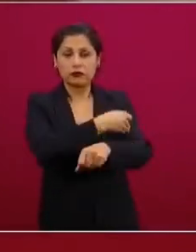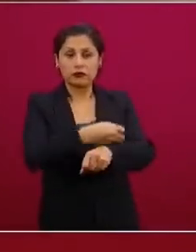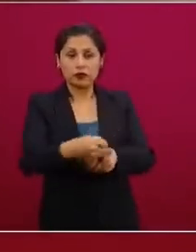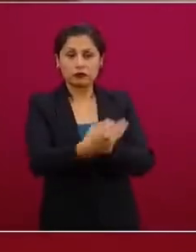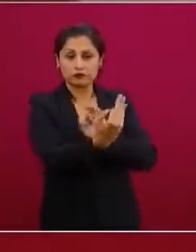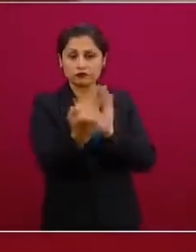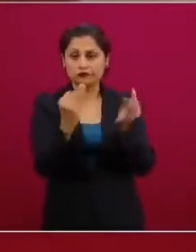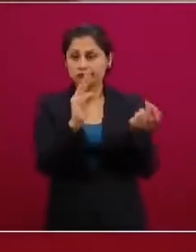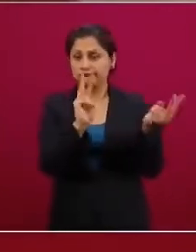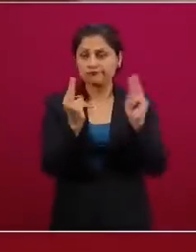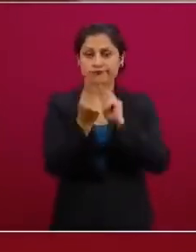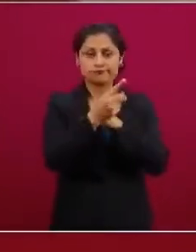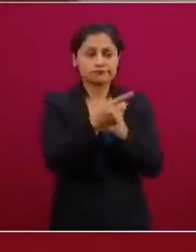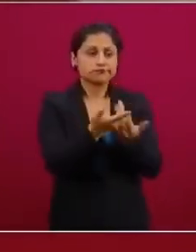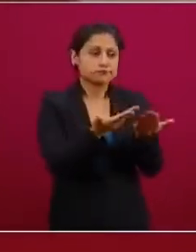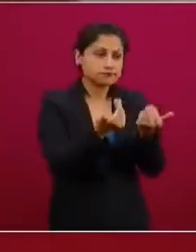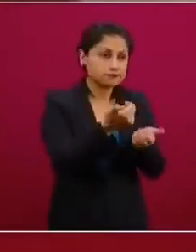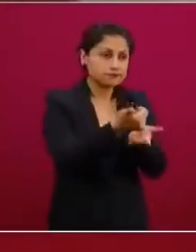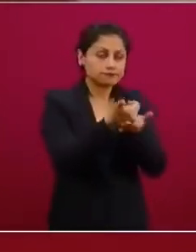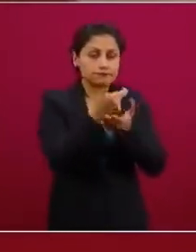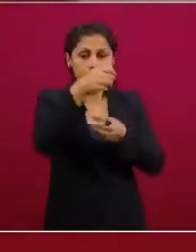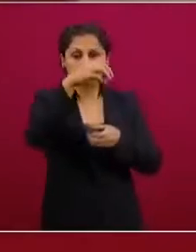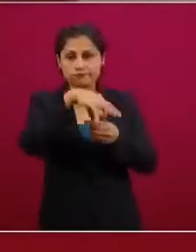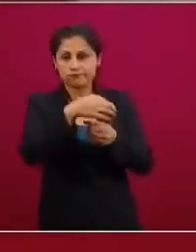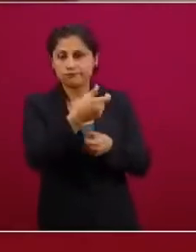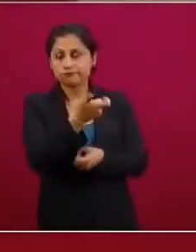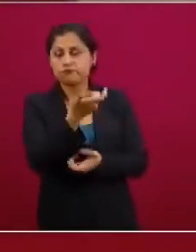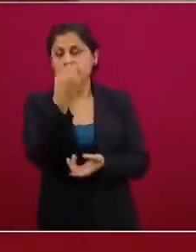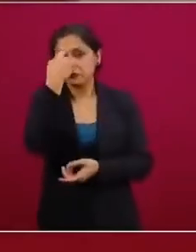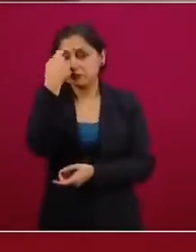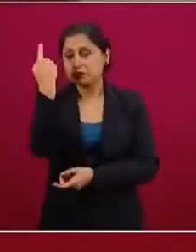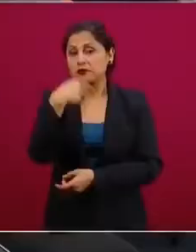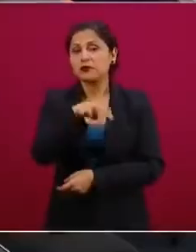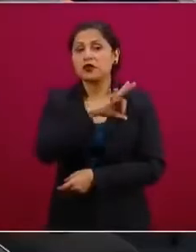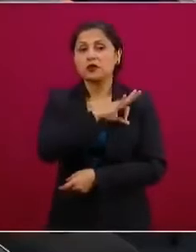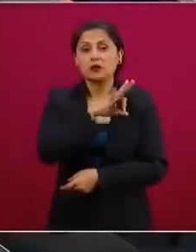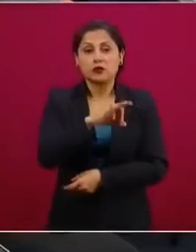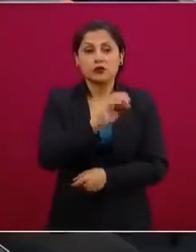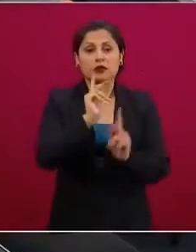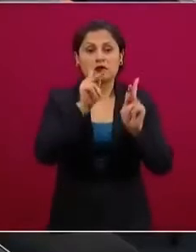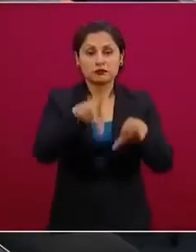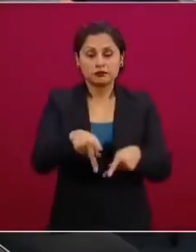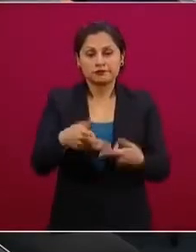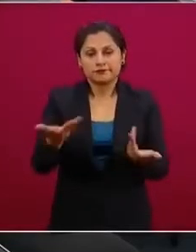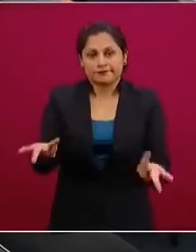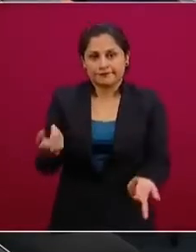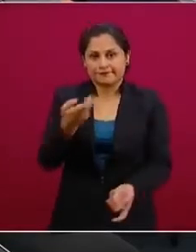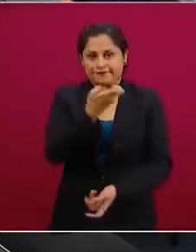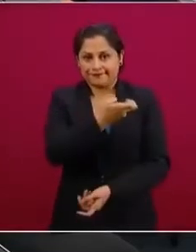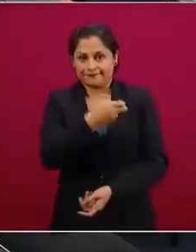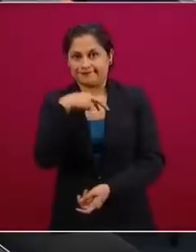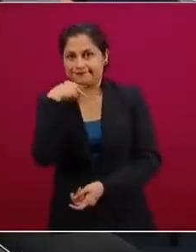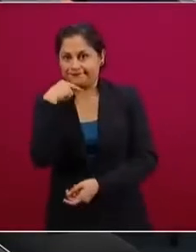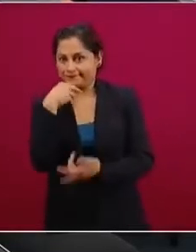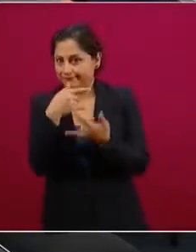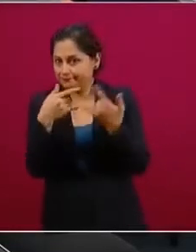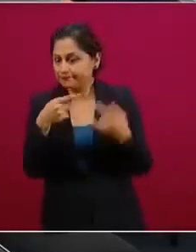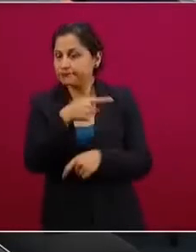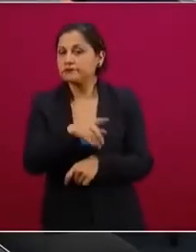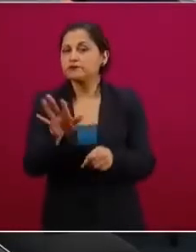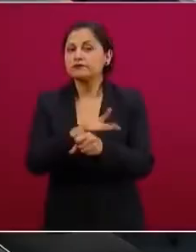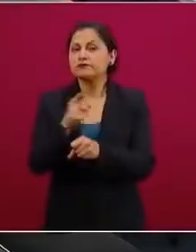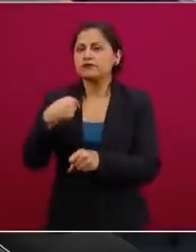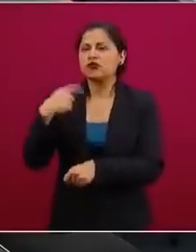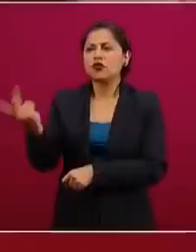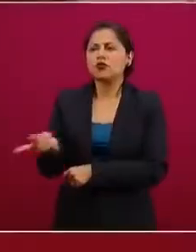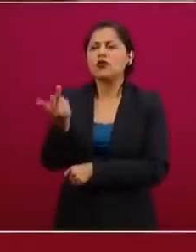pagar esto. Es algo que nos inquieta mucho saber qué va a pasar, señor presidente, a todos ustedes con esas personas que no tienen recursos,